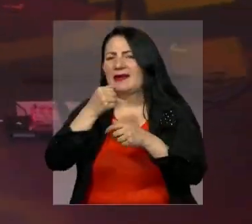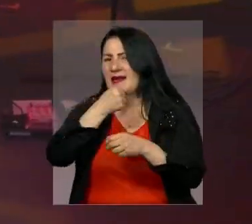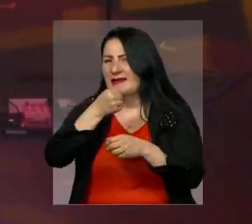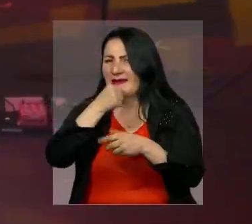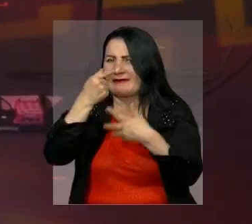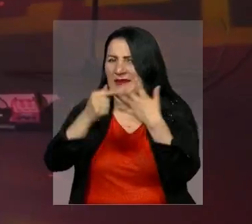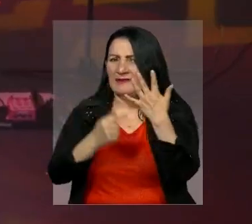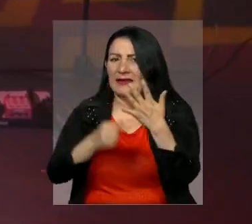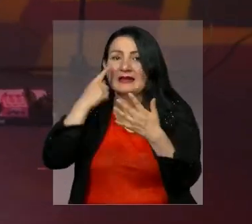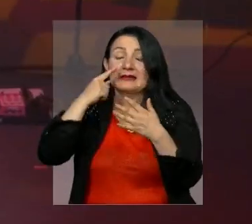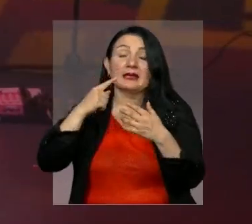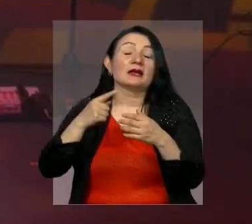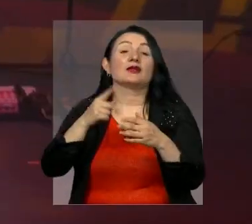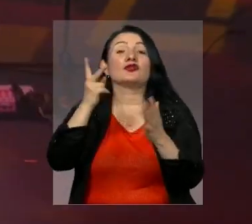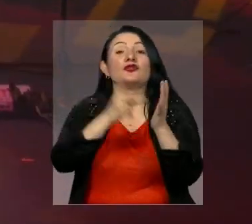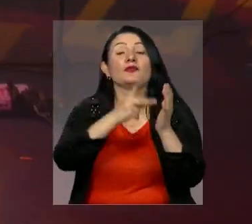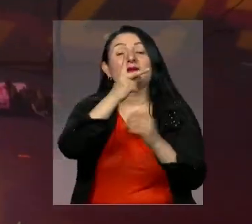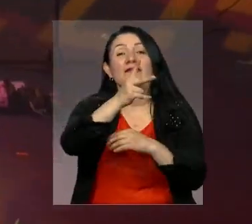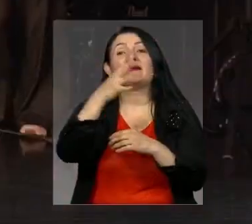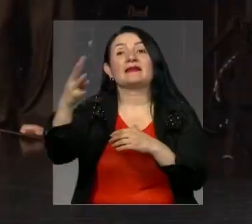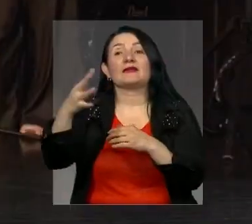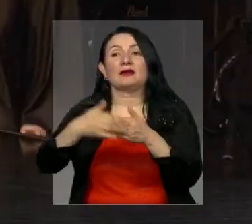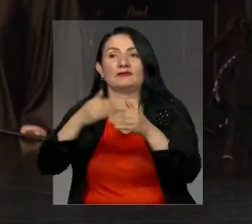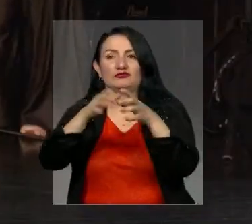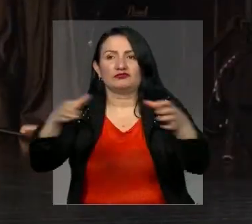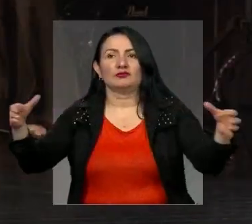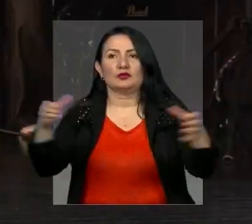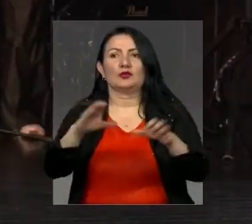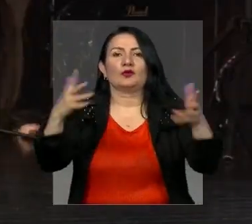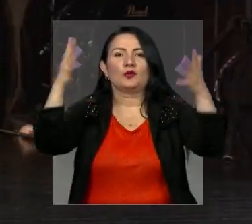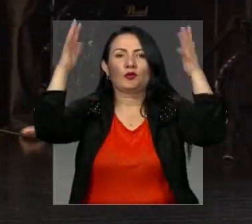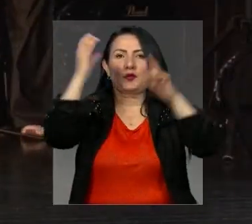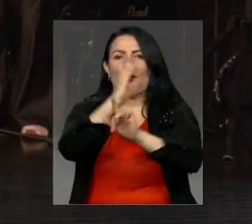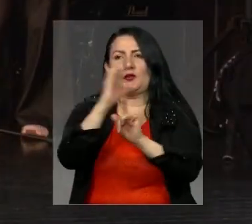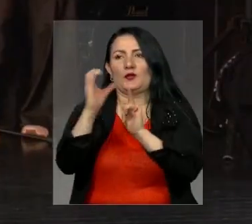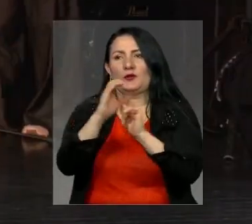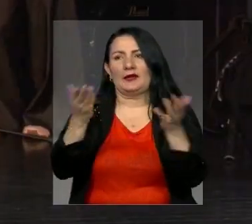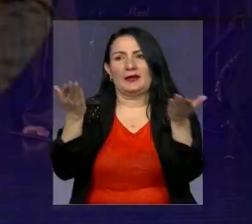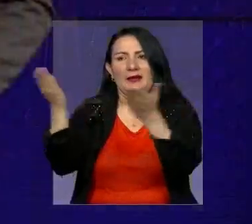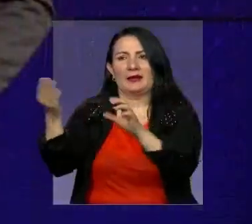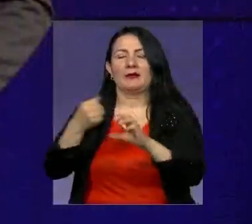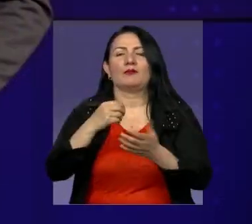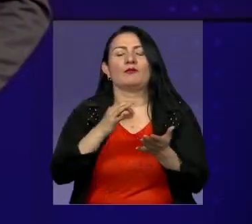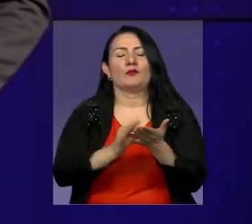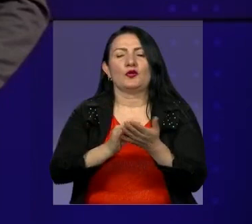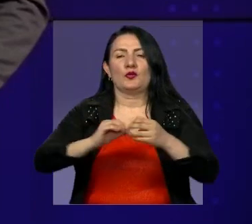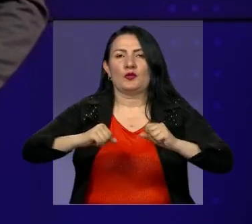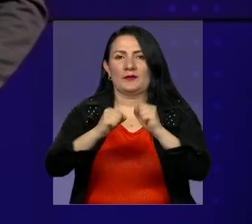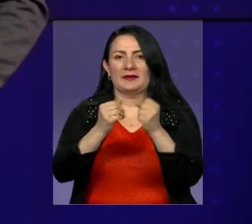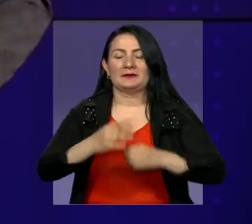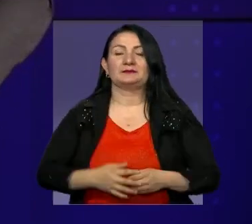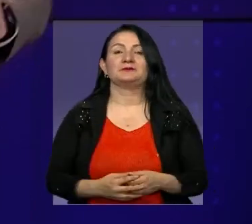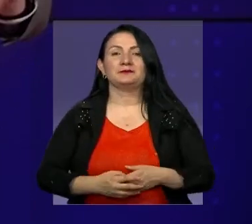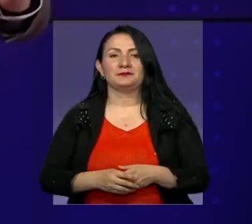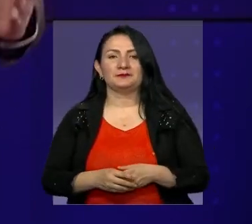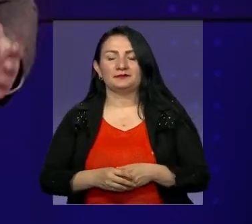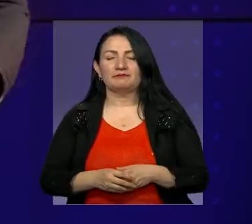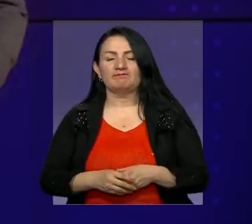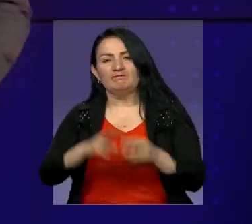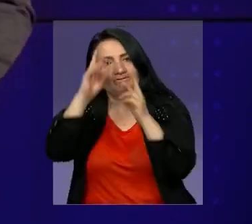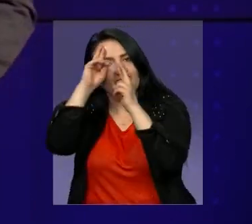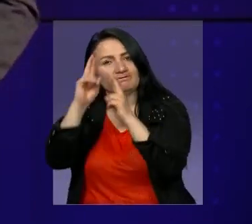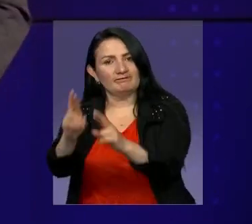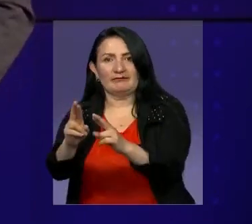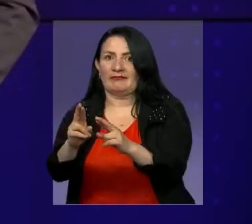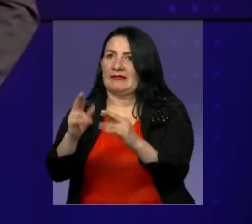oficialmente la temporada 2024 de eventos culturales que ofrece la capital. Por supuesto, un homenaje merecidísimo